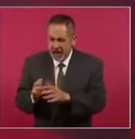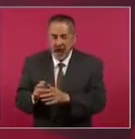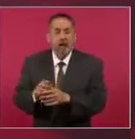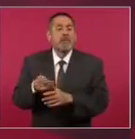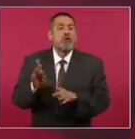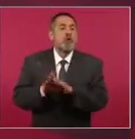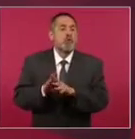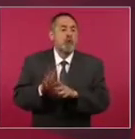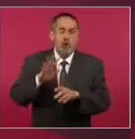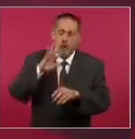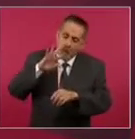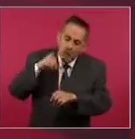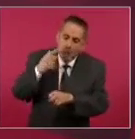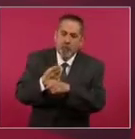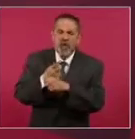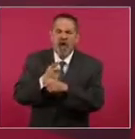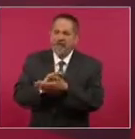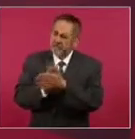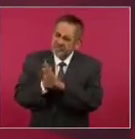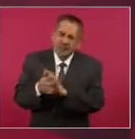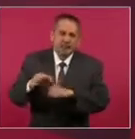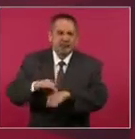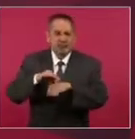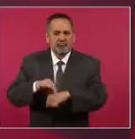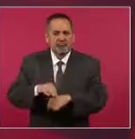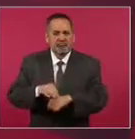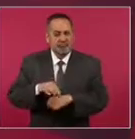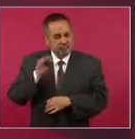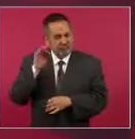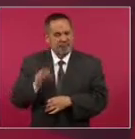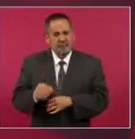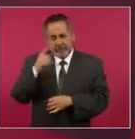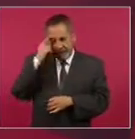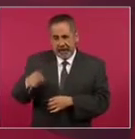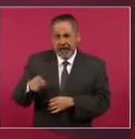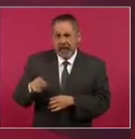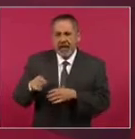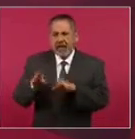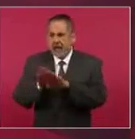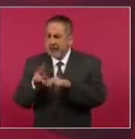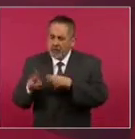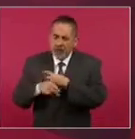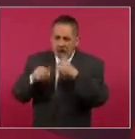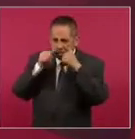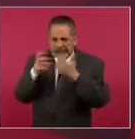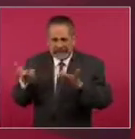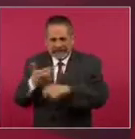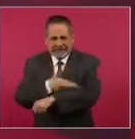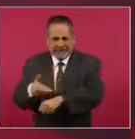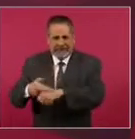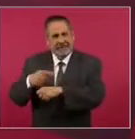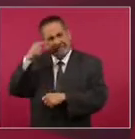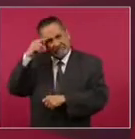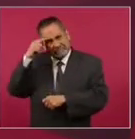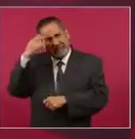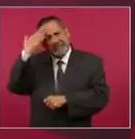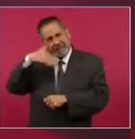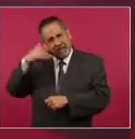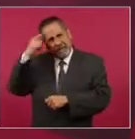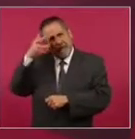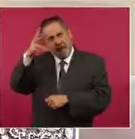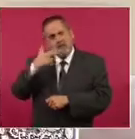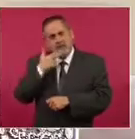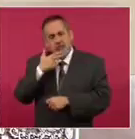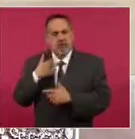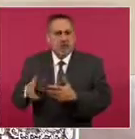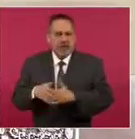sin voluntad. Esa capacidad para aplazar la recompensa, la conciencia de la trascendencia histórica de lo que hacemos, saber